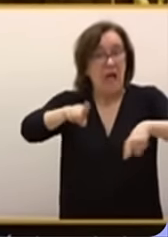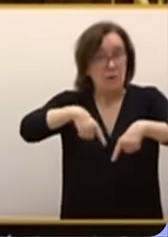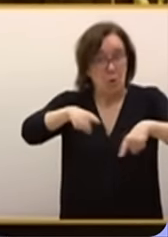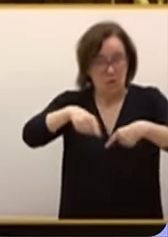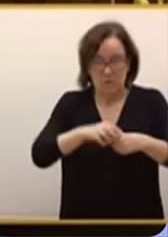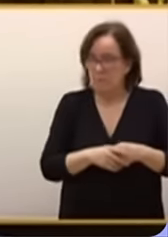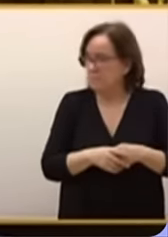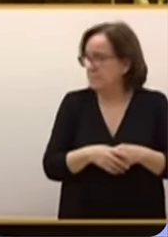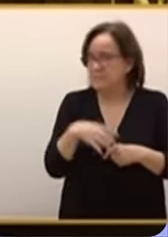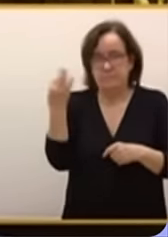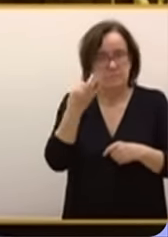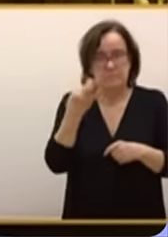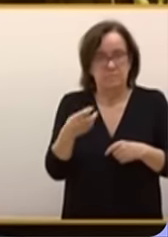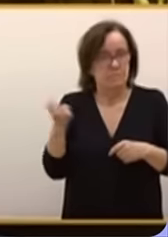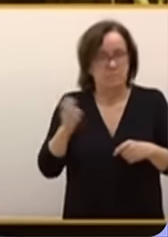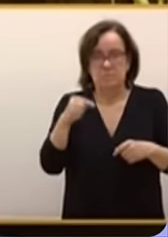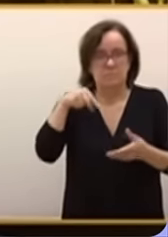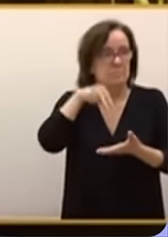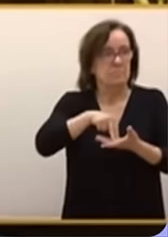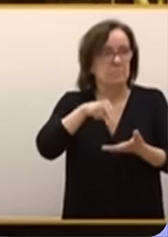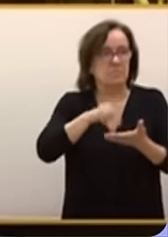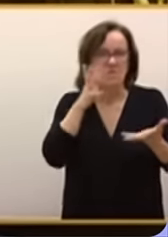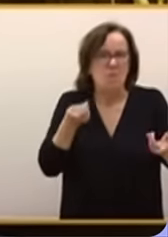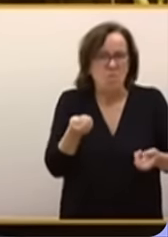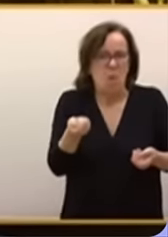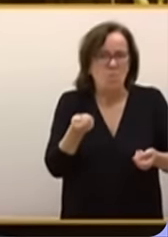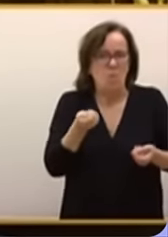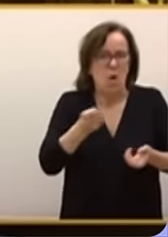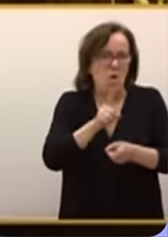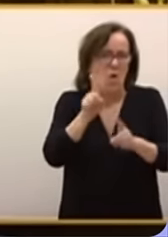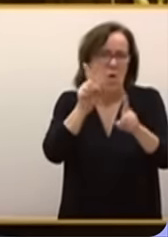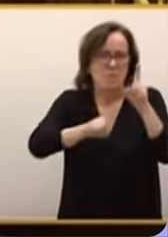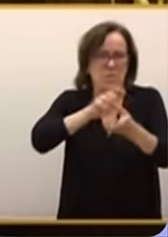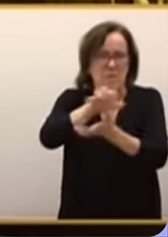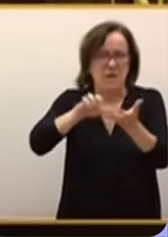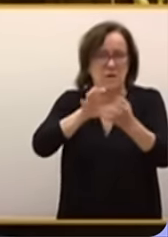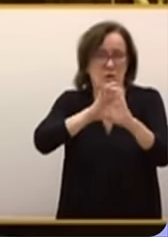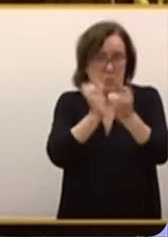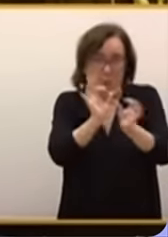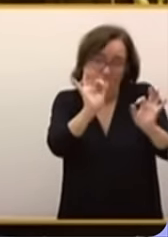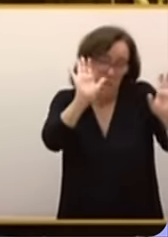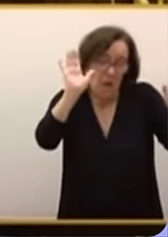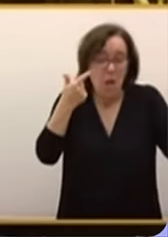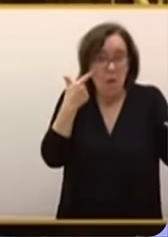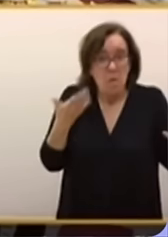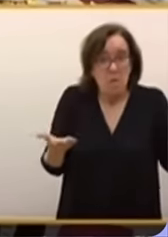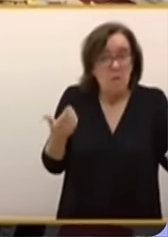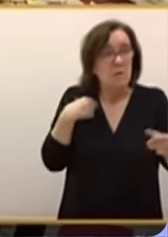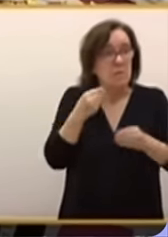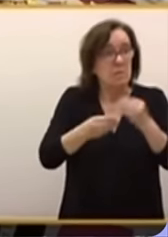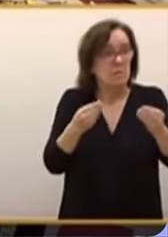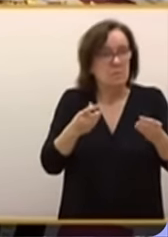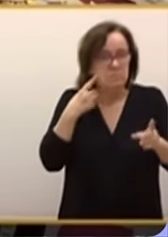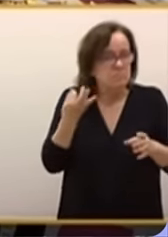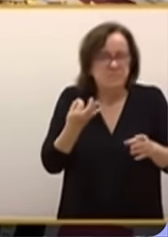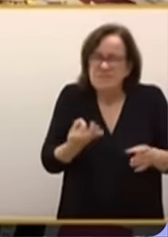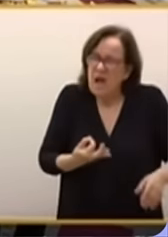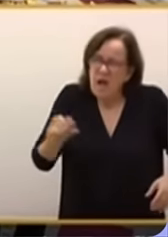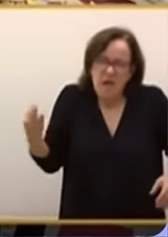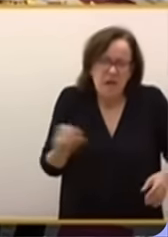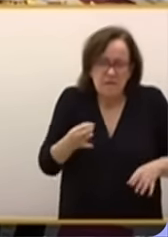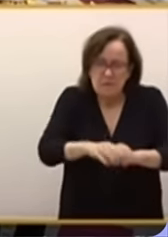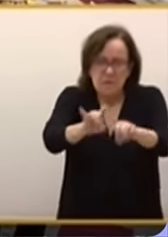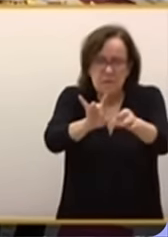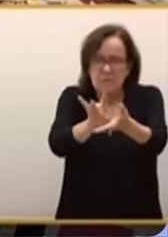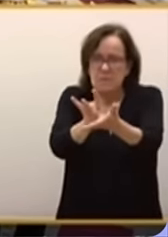no debería estar aquí, por agitar conflictos con todo el mundo. Pero, bien, a la vista de lo ocurrido, es imperativo que